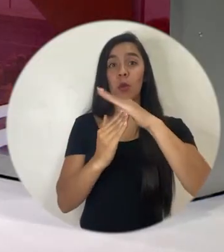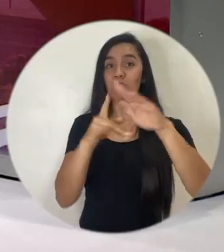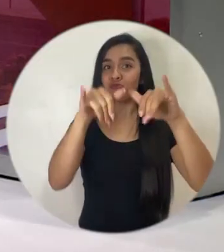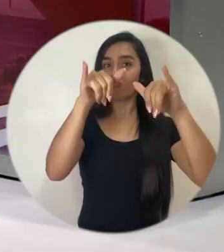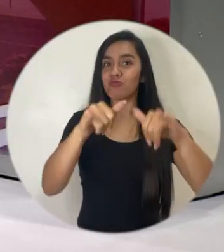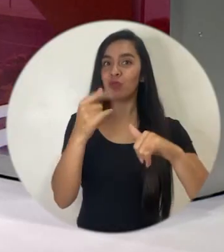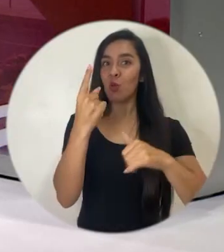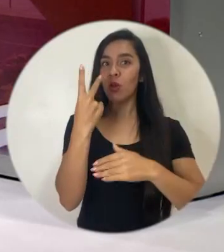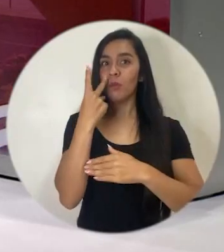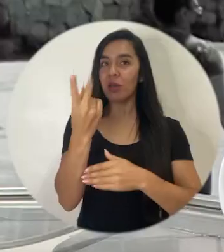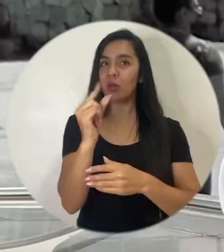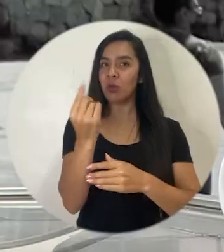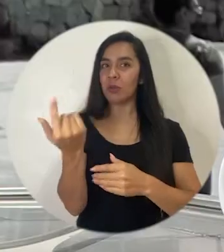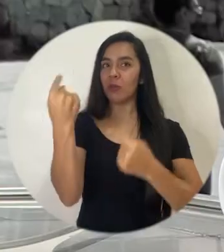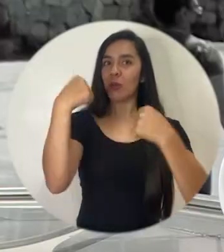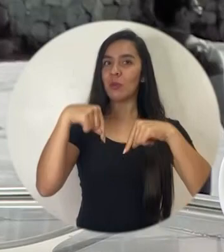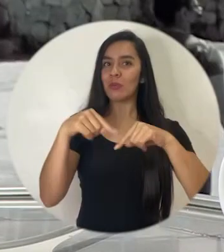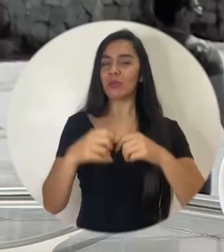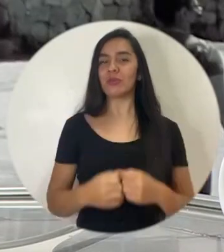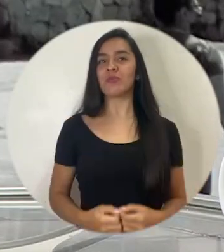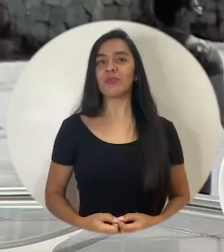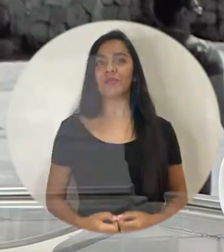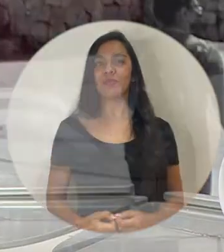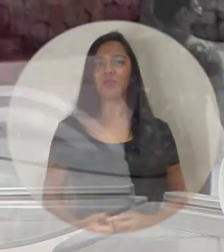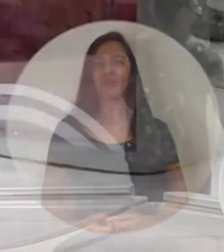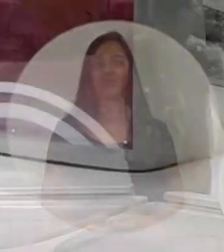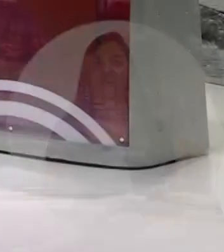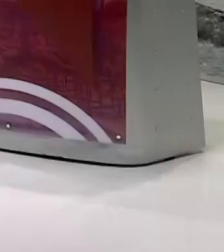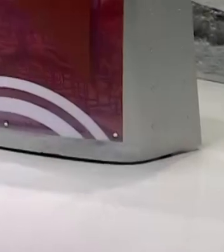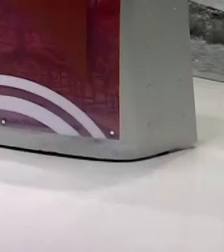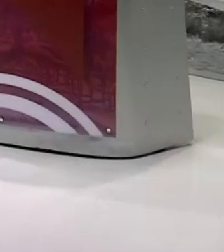más adelante. Ahorita vamos a ir a una pausa. Quédese con una mirada que ya volvemos.